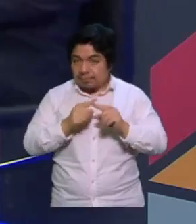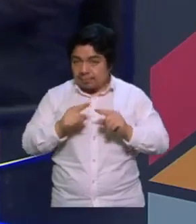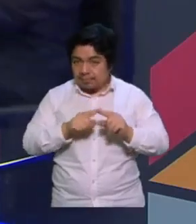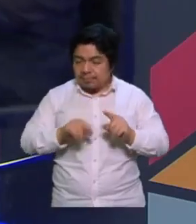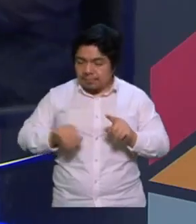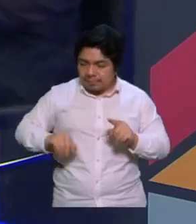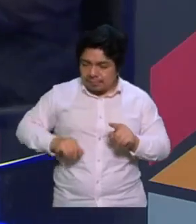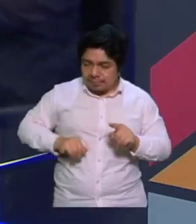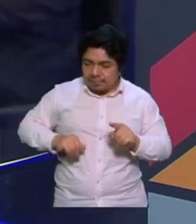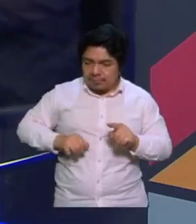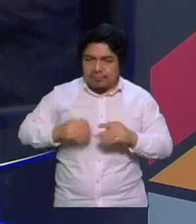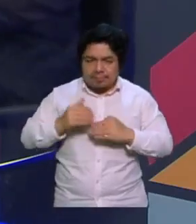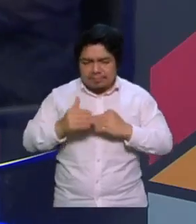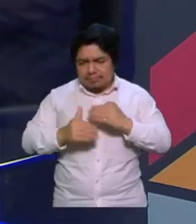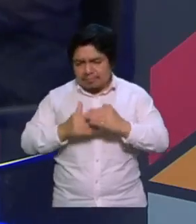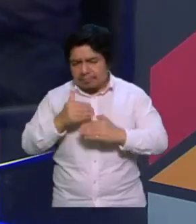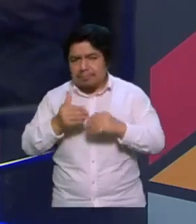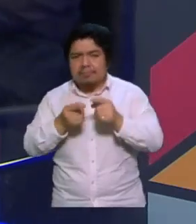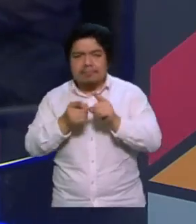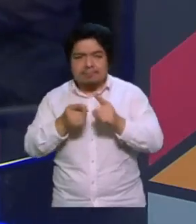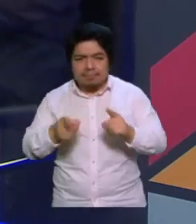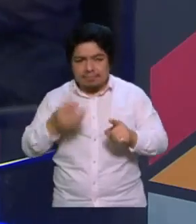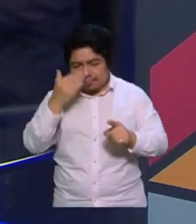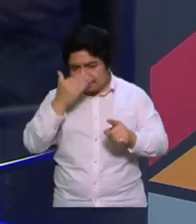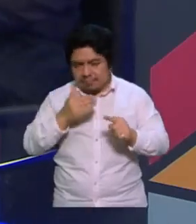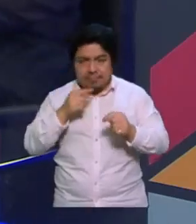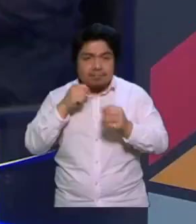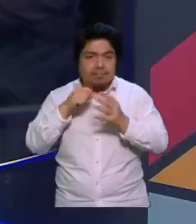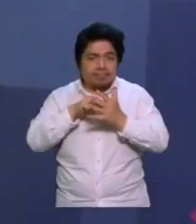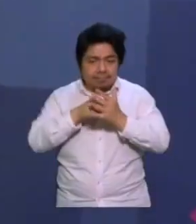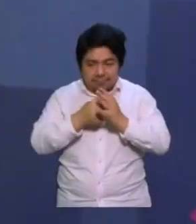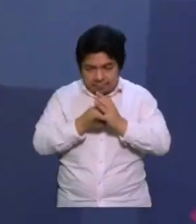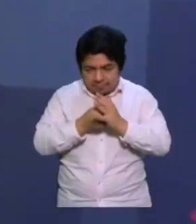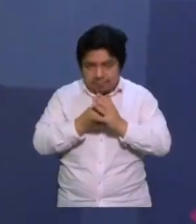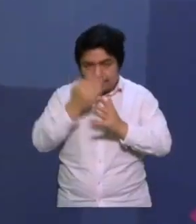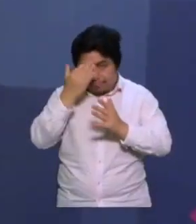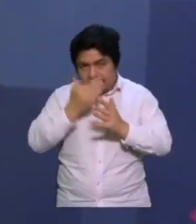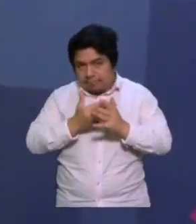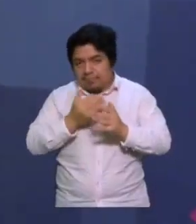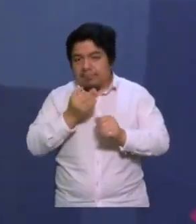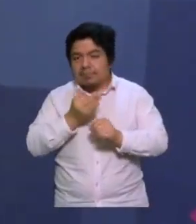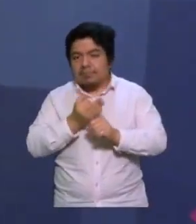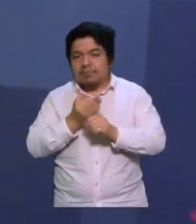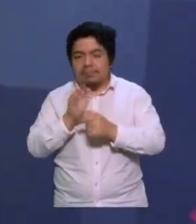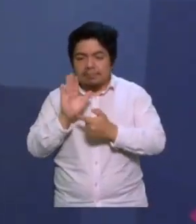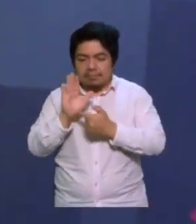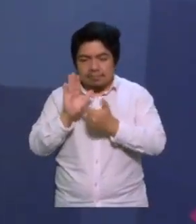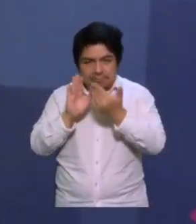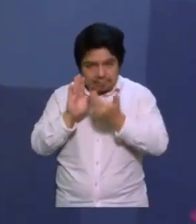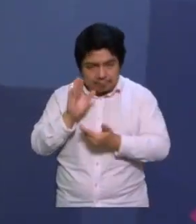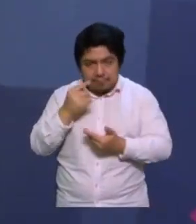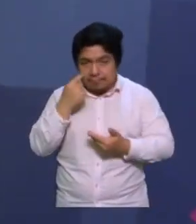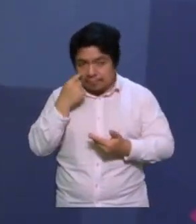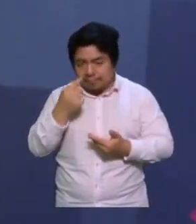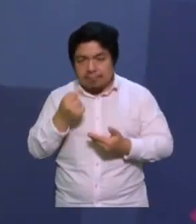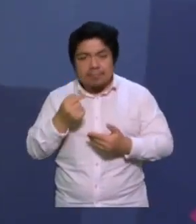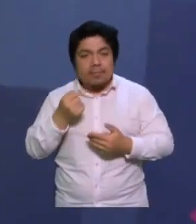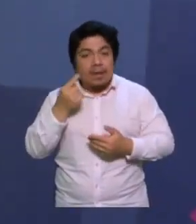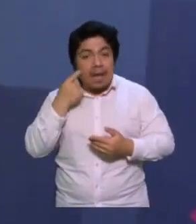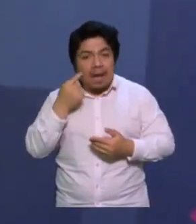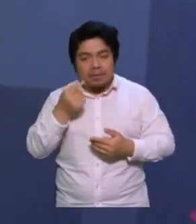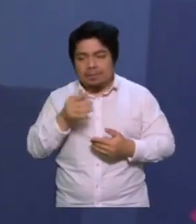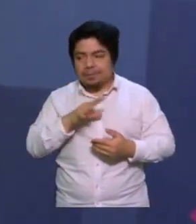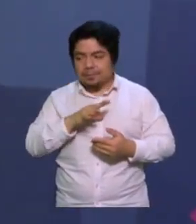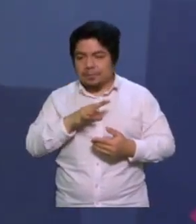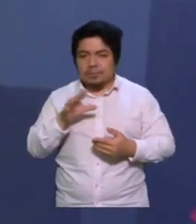en el desarrollo de la tecnología que creo que vale la pena que les pongamos mucha atención. Por ejemplo, me enteré que hay